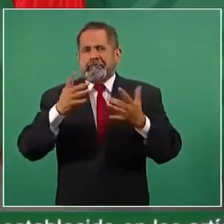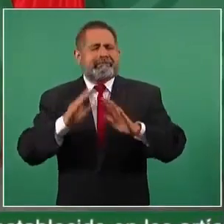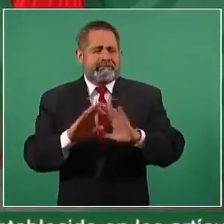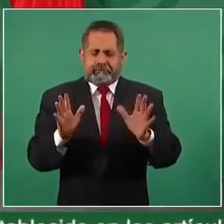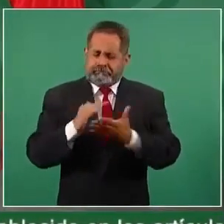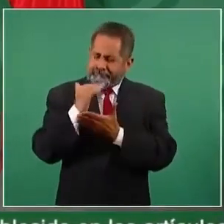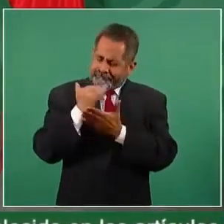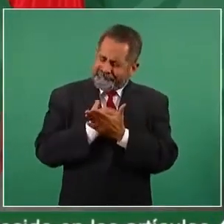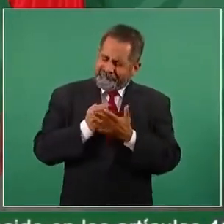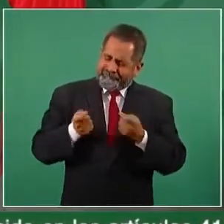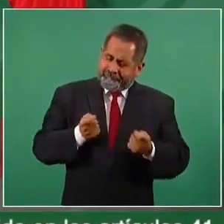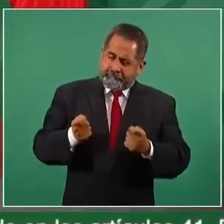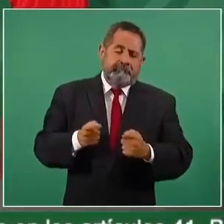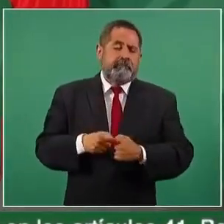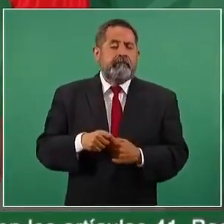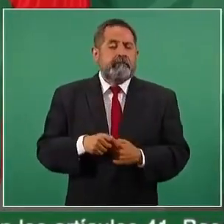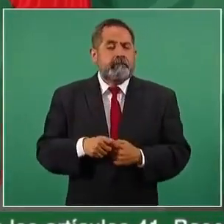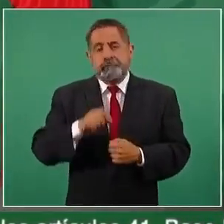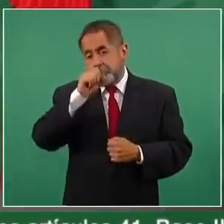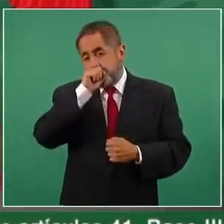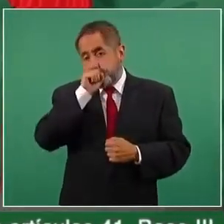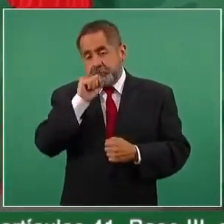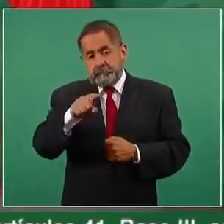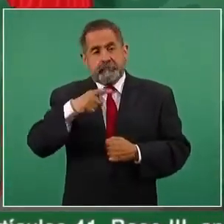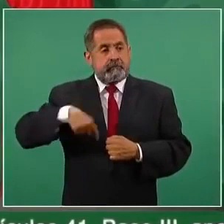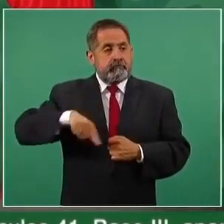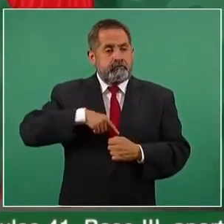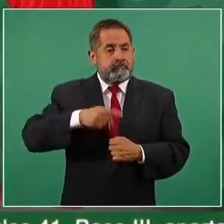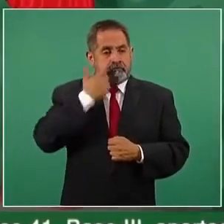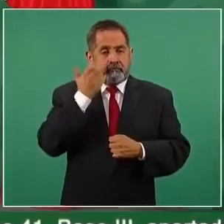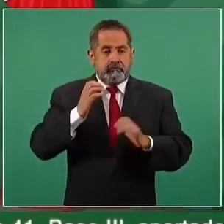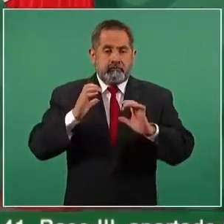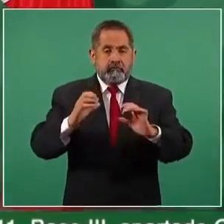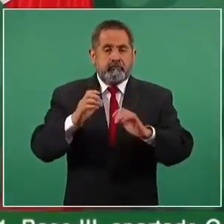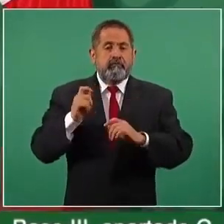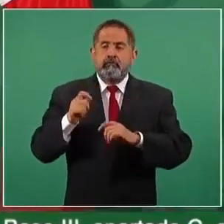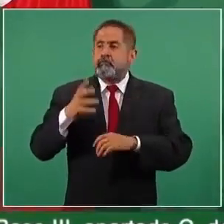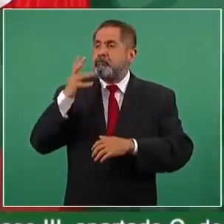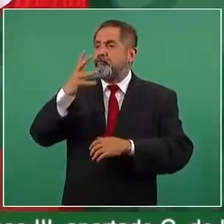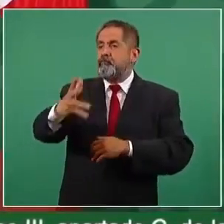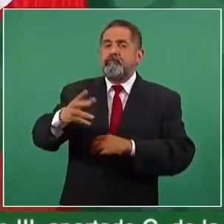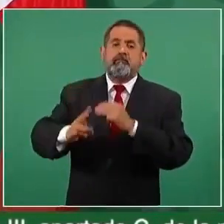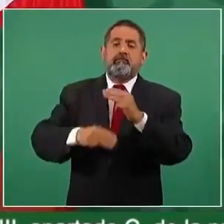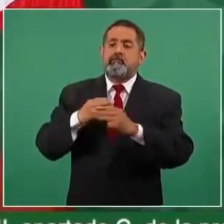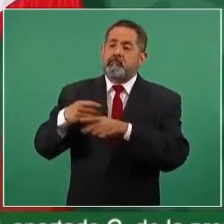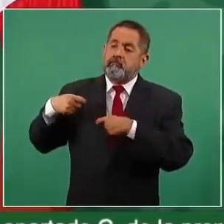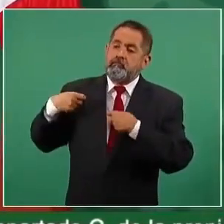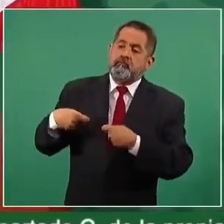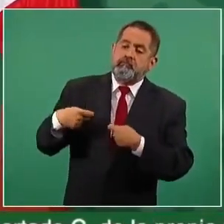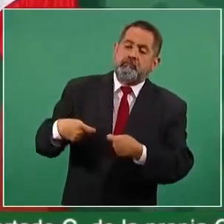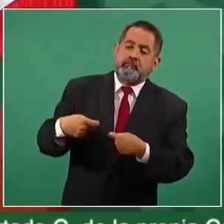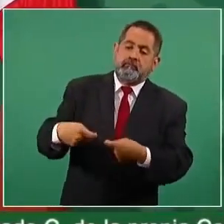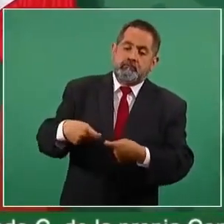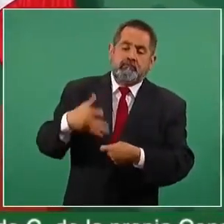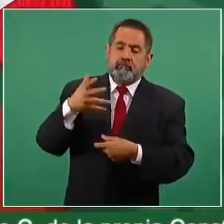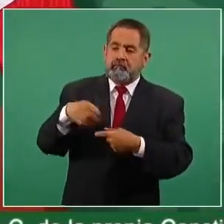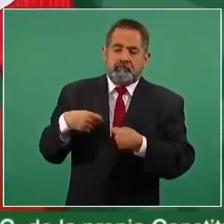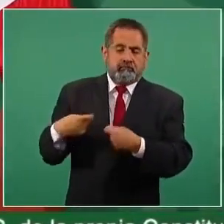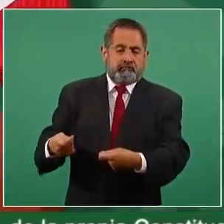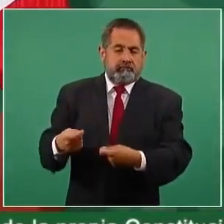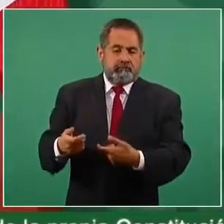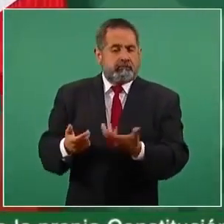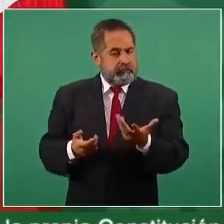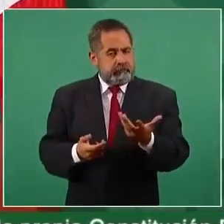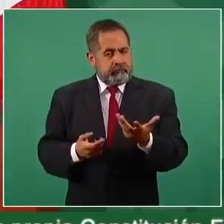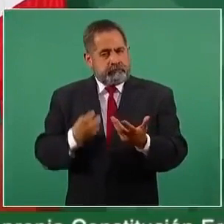también para cuidar la herencia de las nuevas generaciones. Entonces, esa es